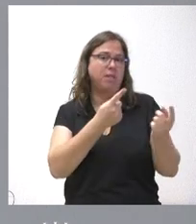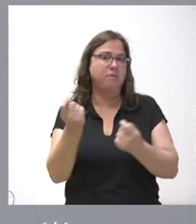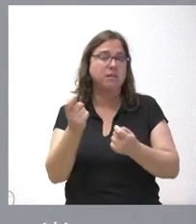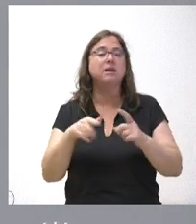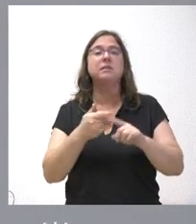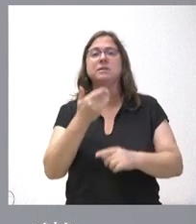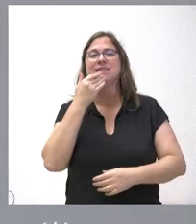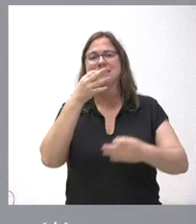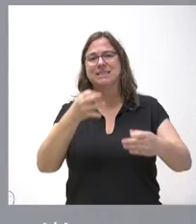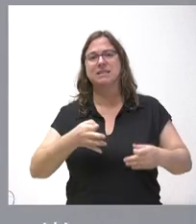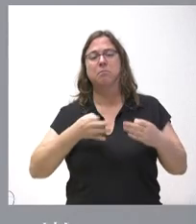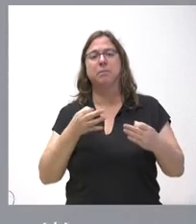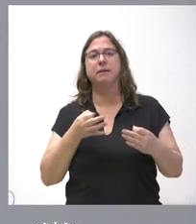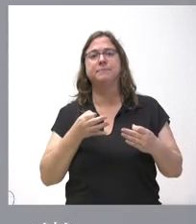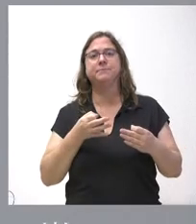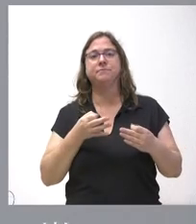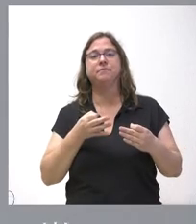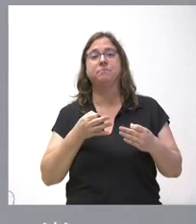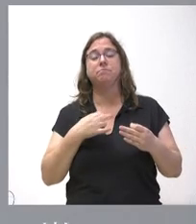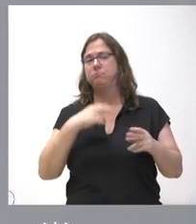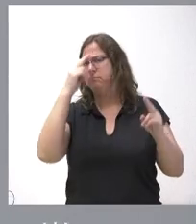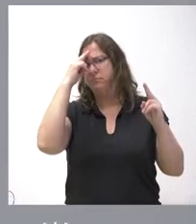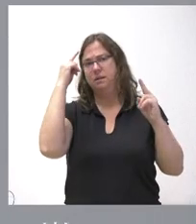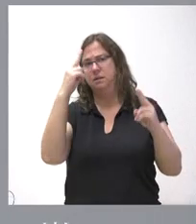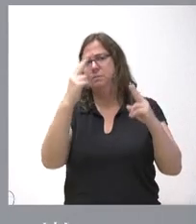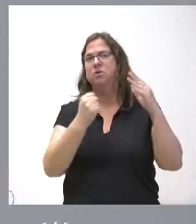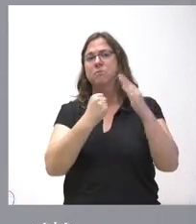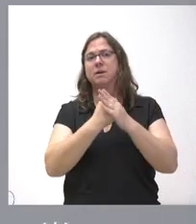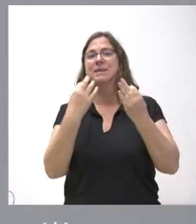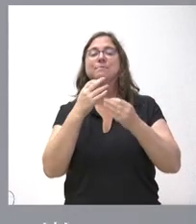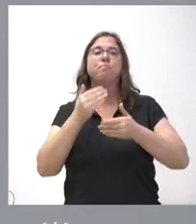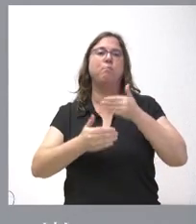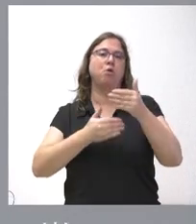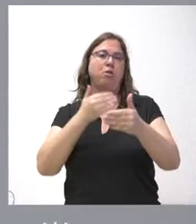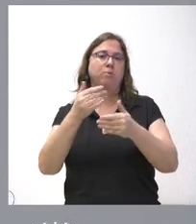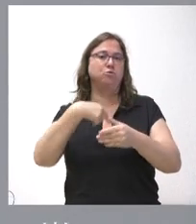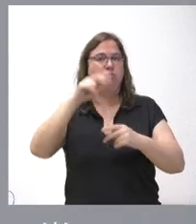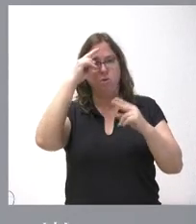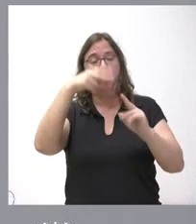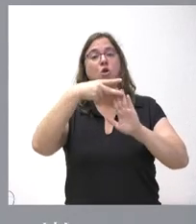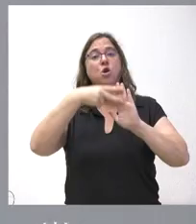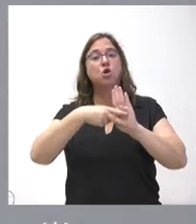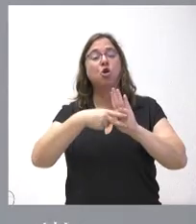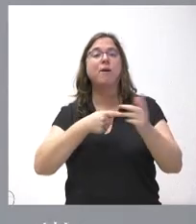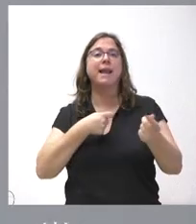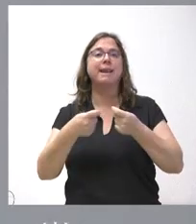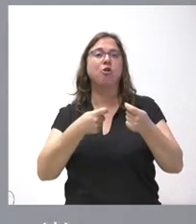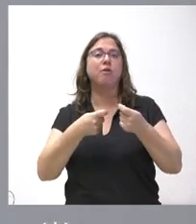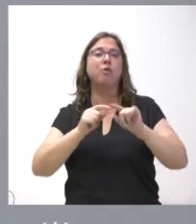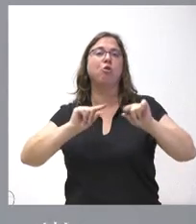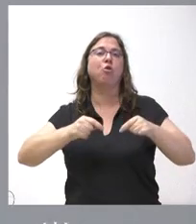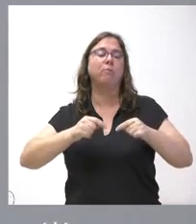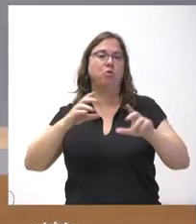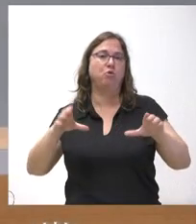lógicamente, siempre siendo respetuosos con lo que son los procedimientos y con lo que es la normativa de negociación de los convenios